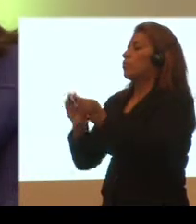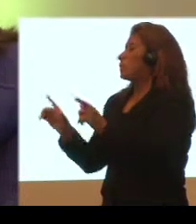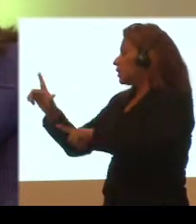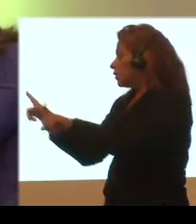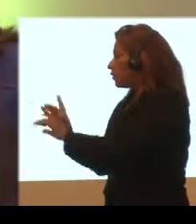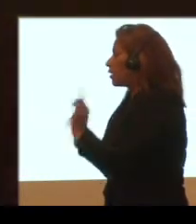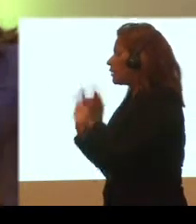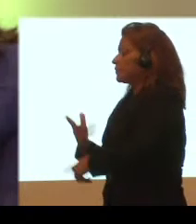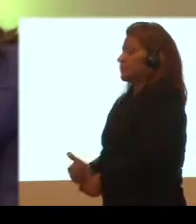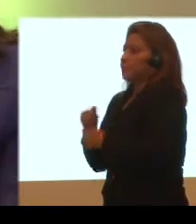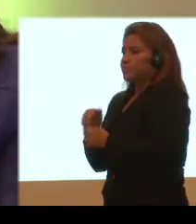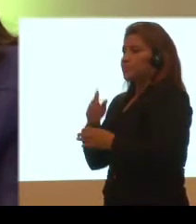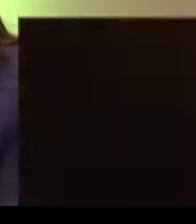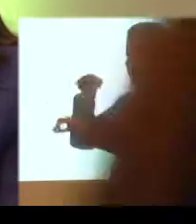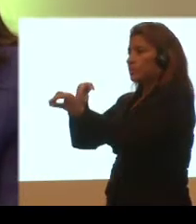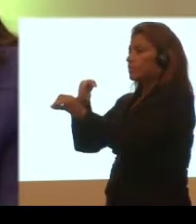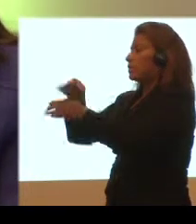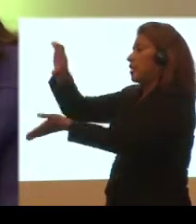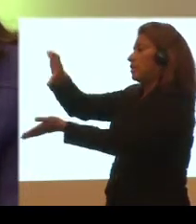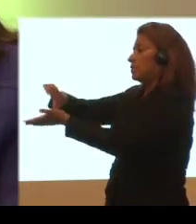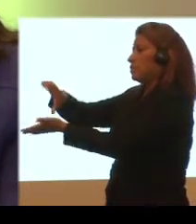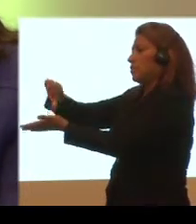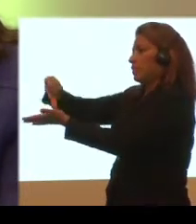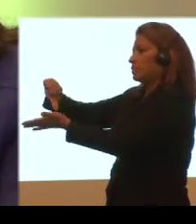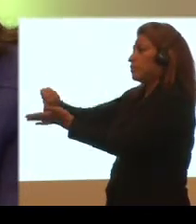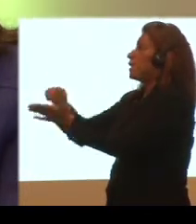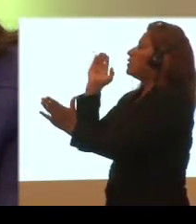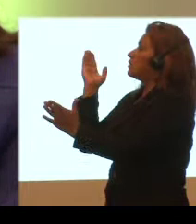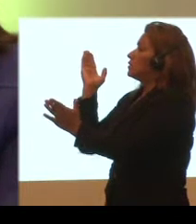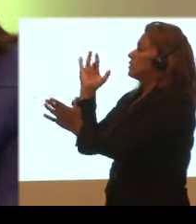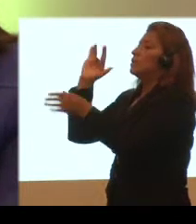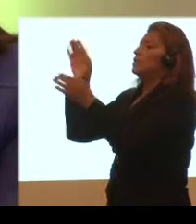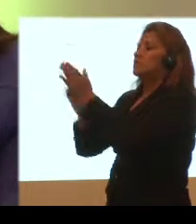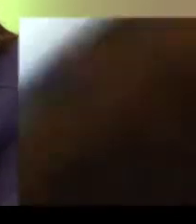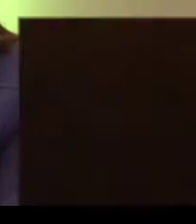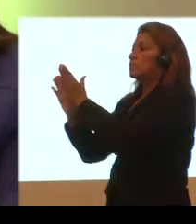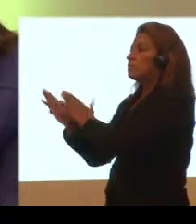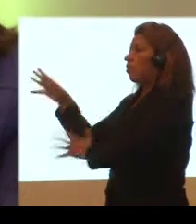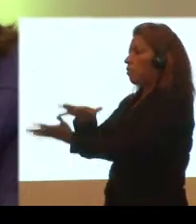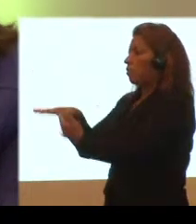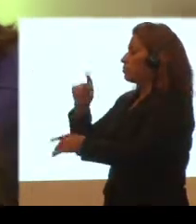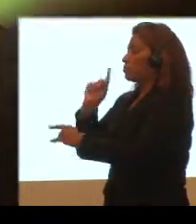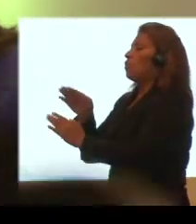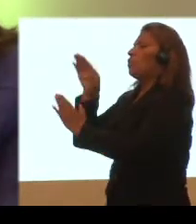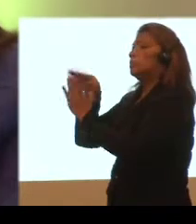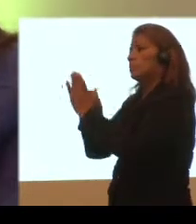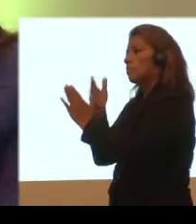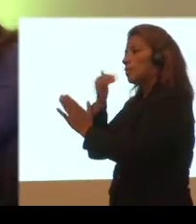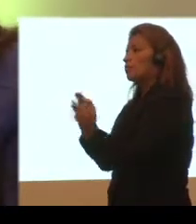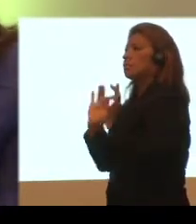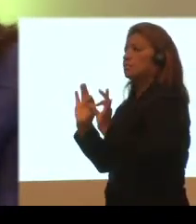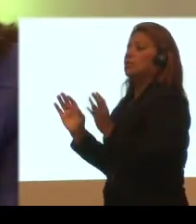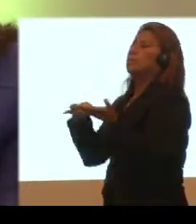y la resiliencia con enfoque en las ciudades para reducir el desarrollo urbano desordenado y explosivo, la